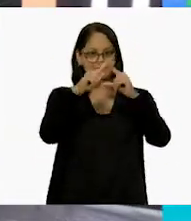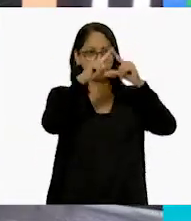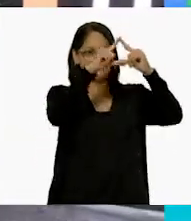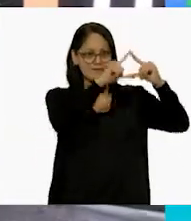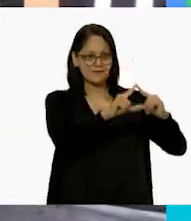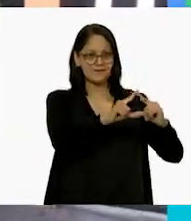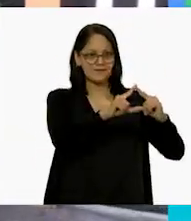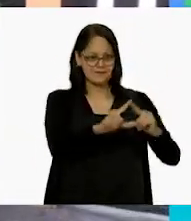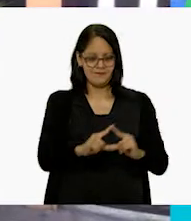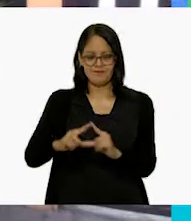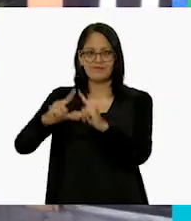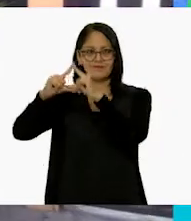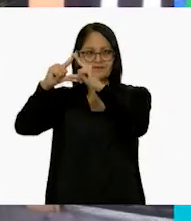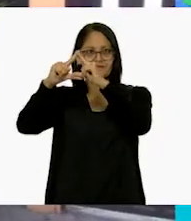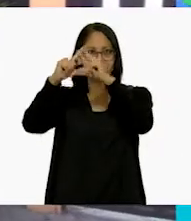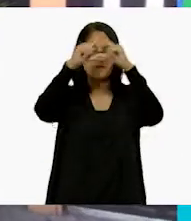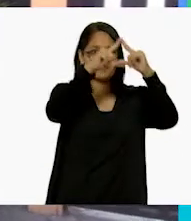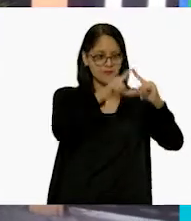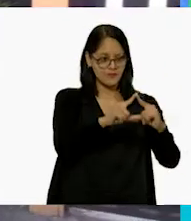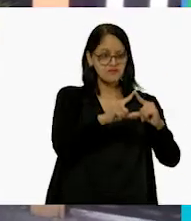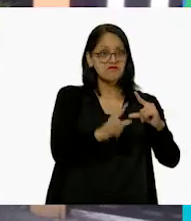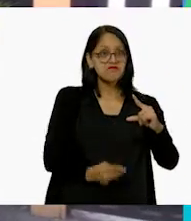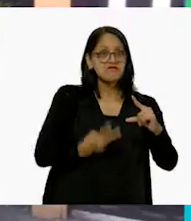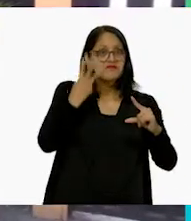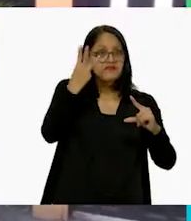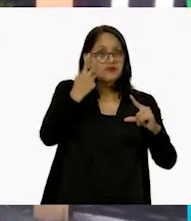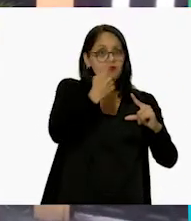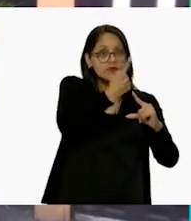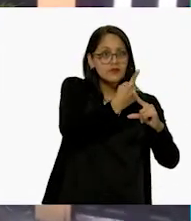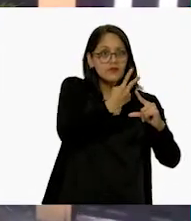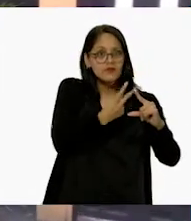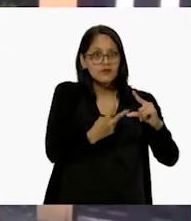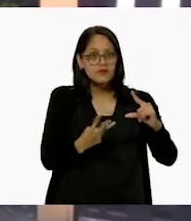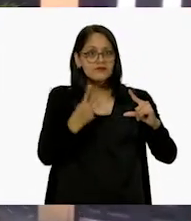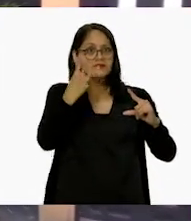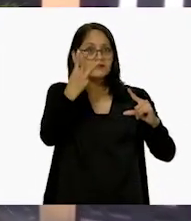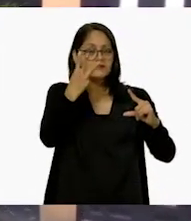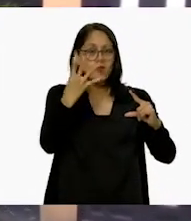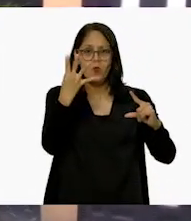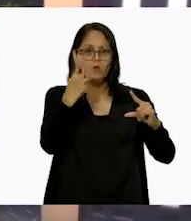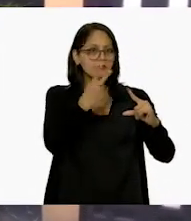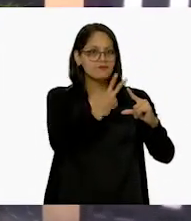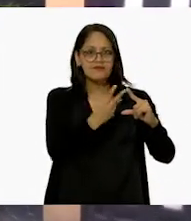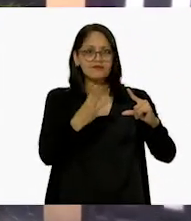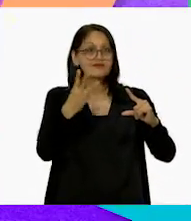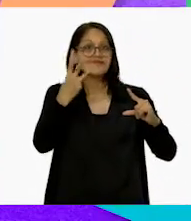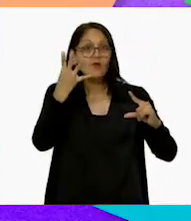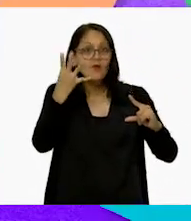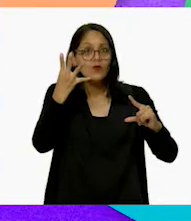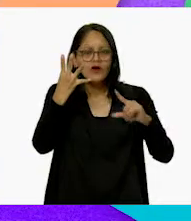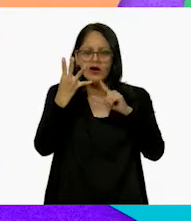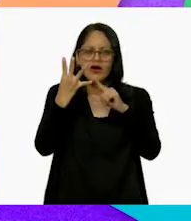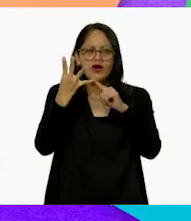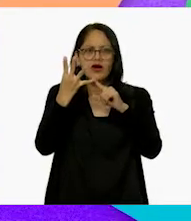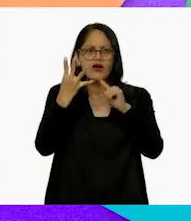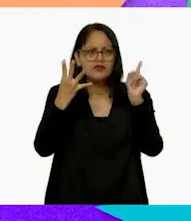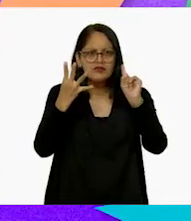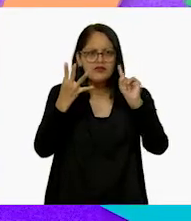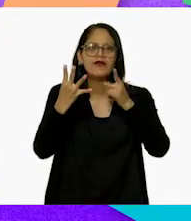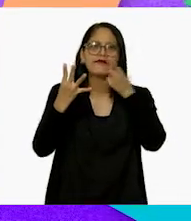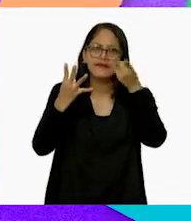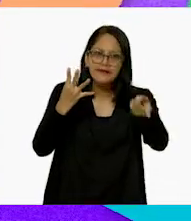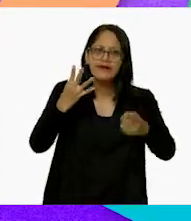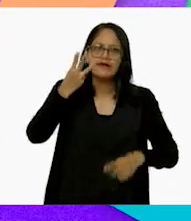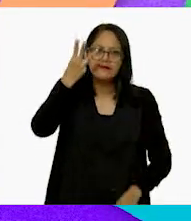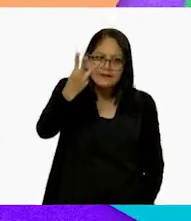triángulo, el triángulo, con solo tres lados, cuenta hasta cuatro, uno, dos, tres y... ¿Qué te he